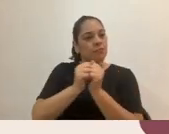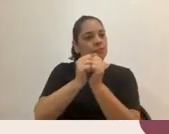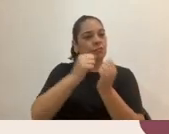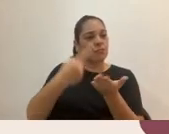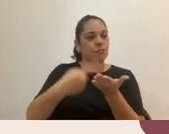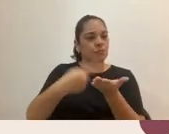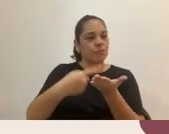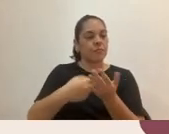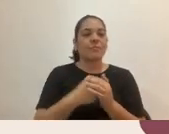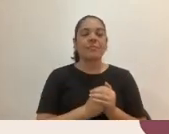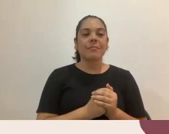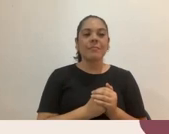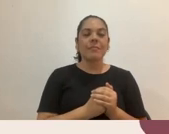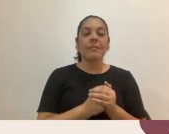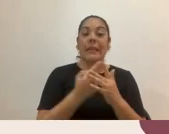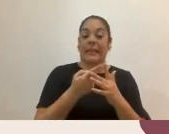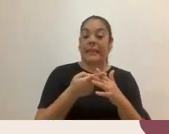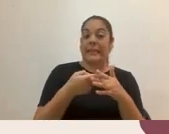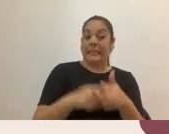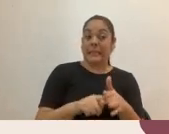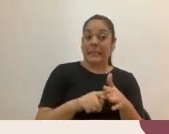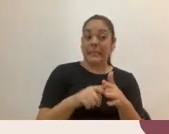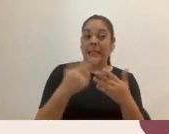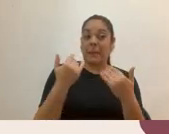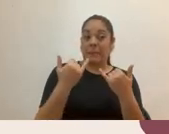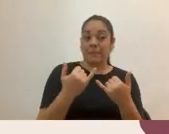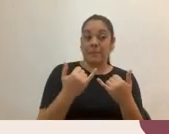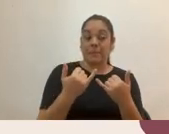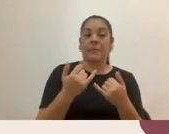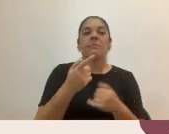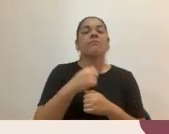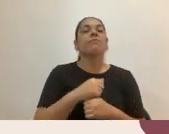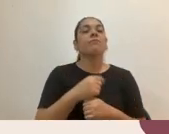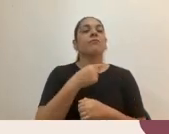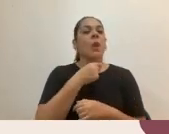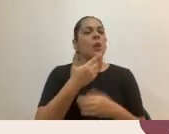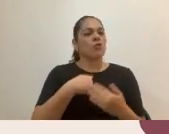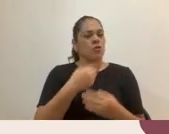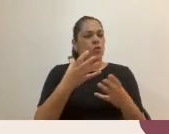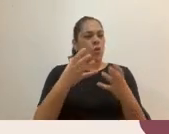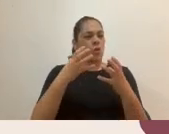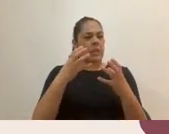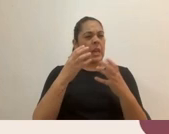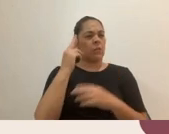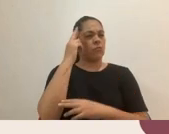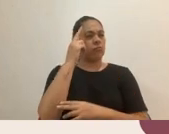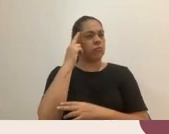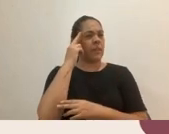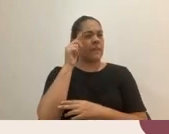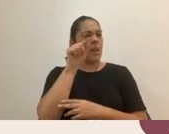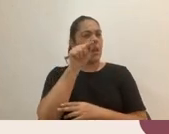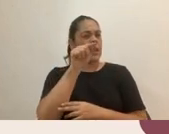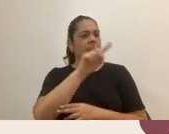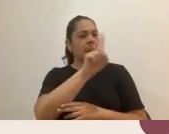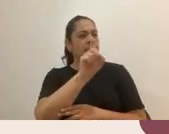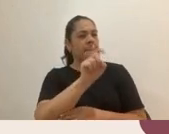Entonces, inicialmente me gustaría que pudiésemos reflexionar en cuanto a esta pregunta que plasmo acá al